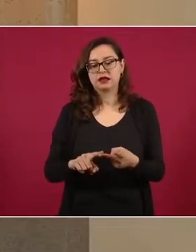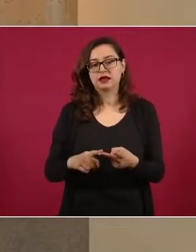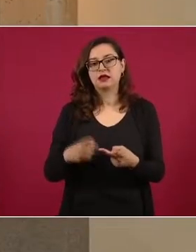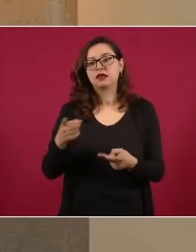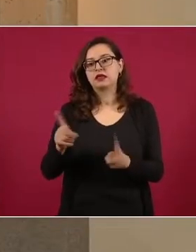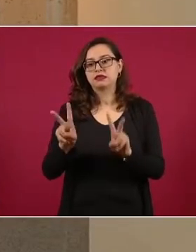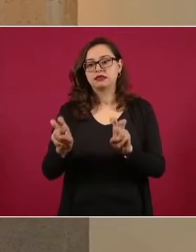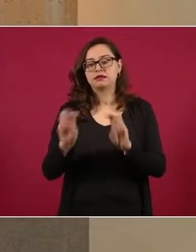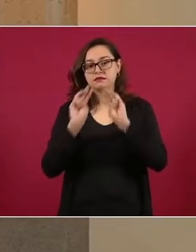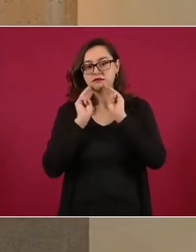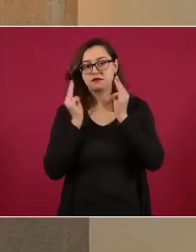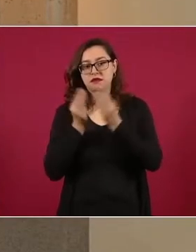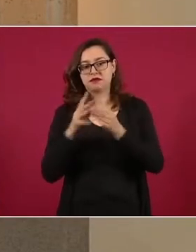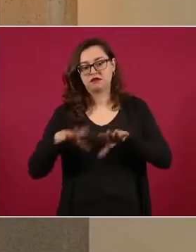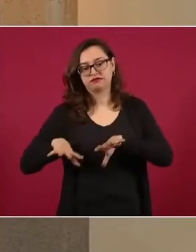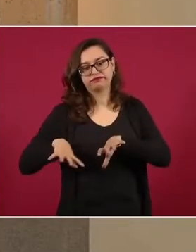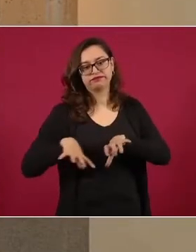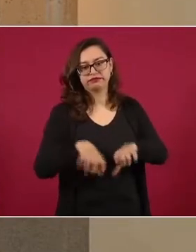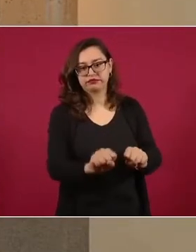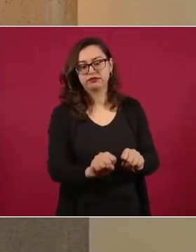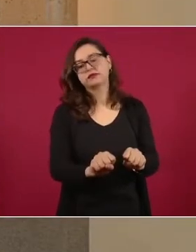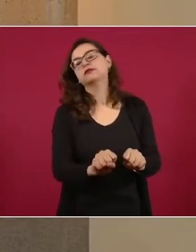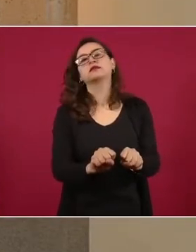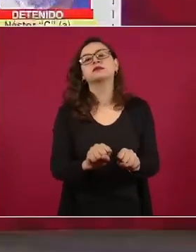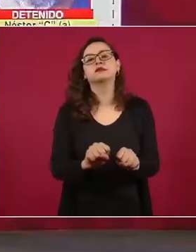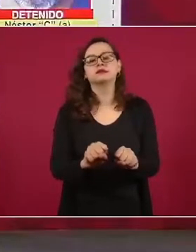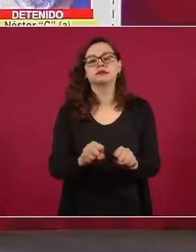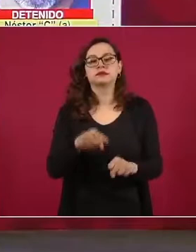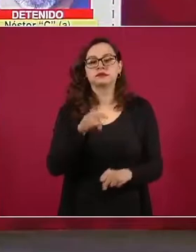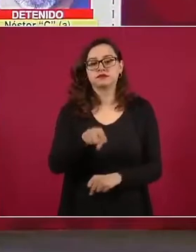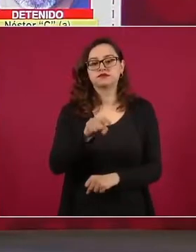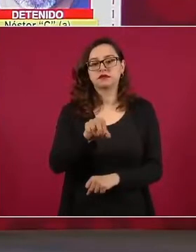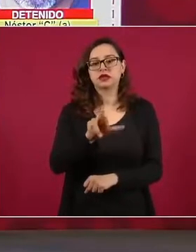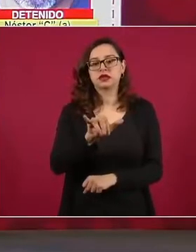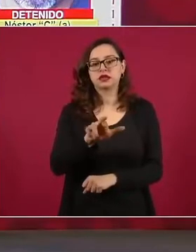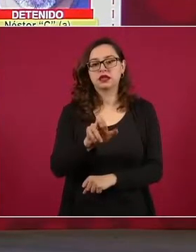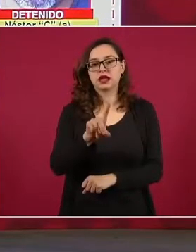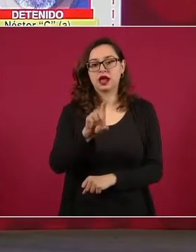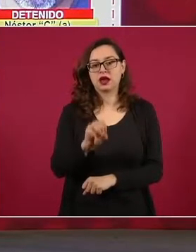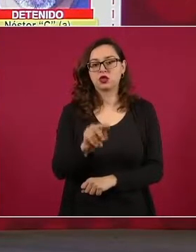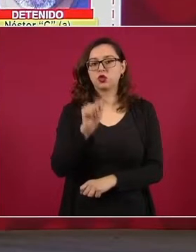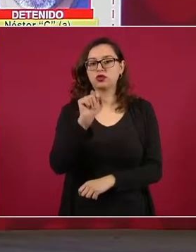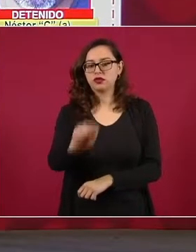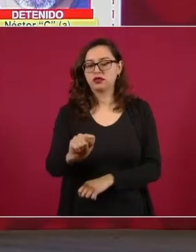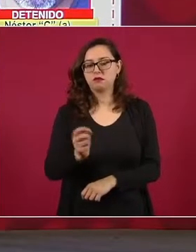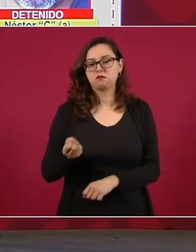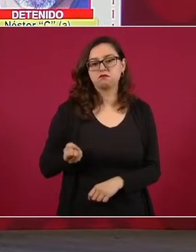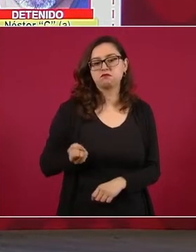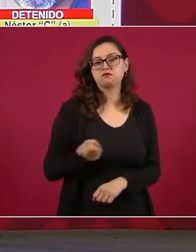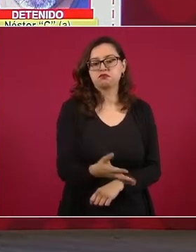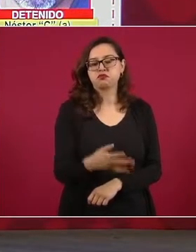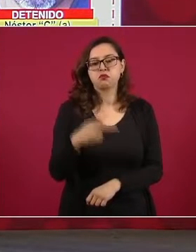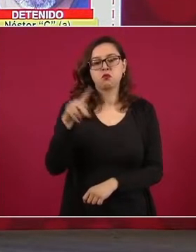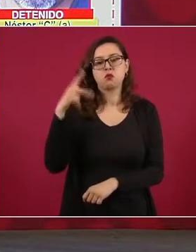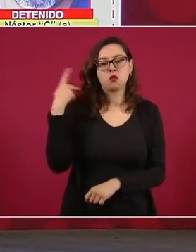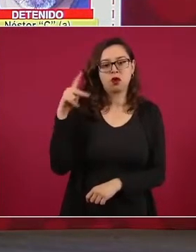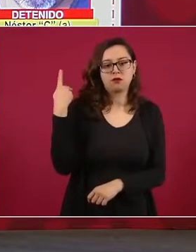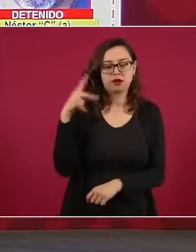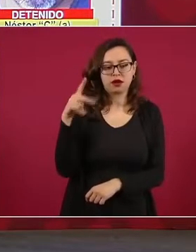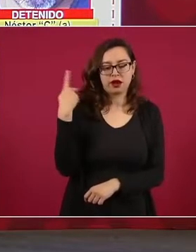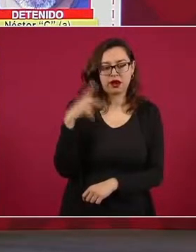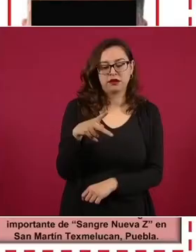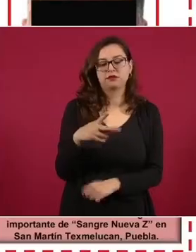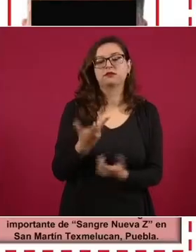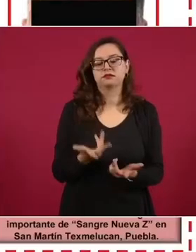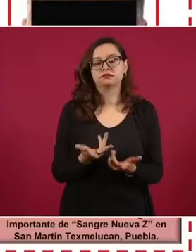delincuencia organizada, con lo que se logró vincular a Ricardo T., alias El Poblano, tras cumplimentar una orden de